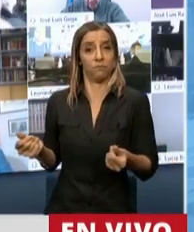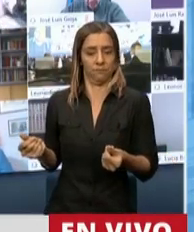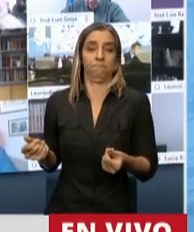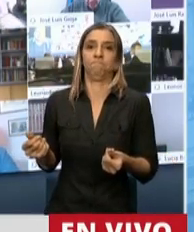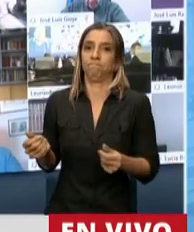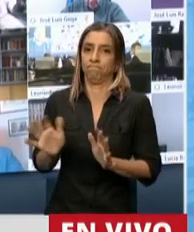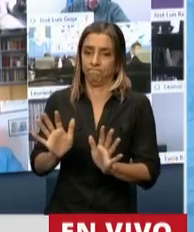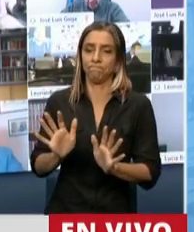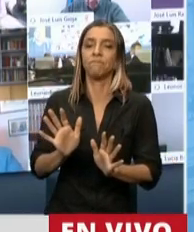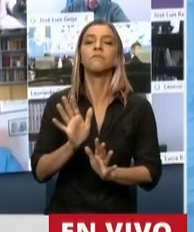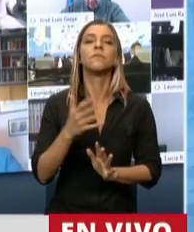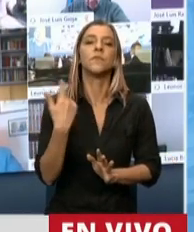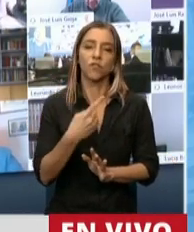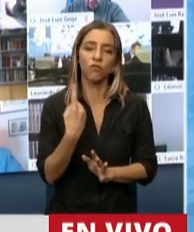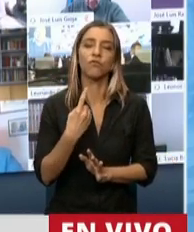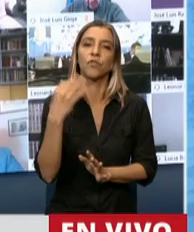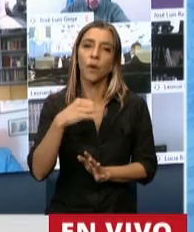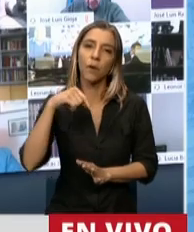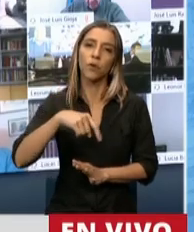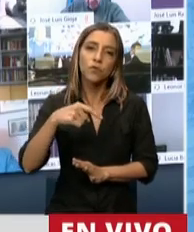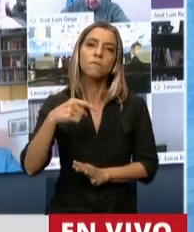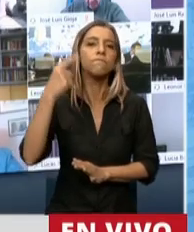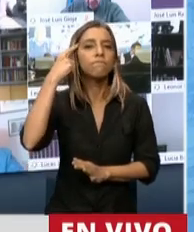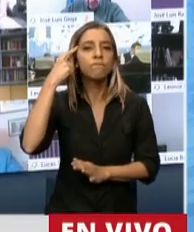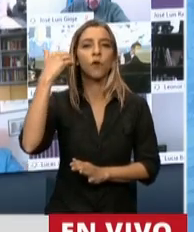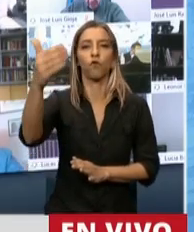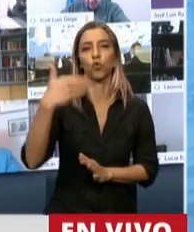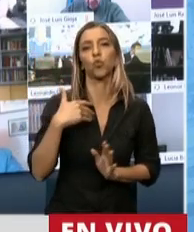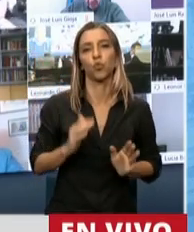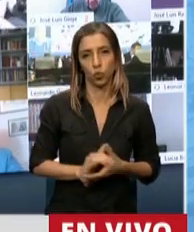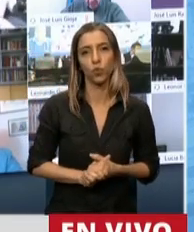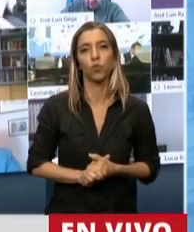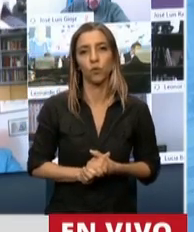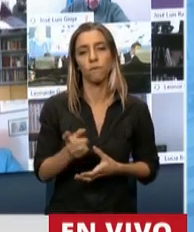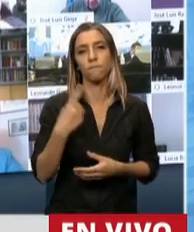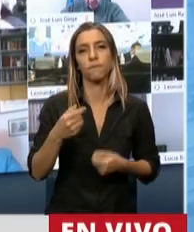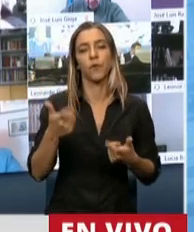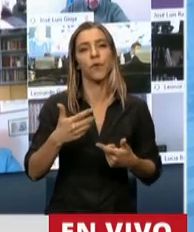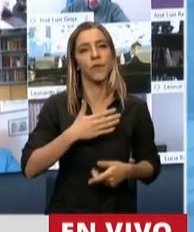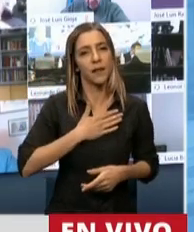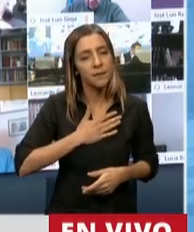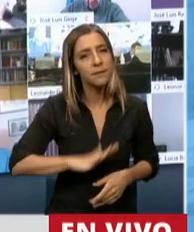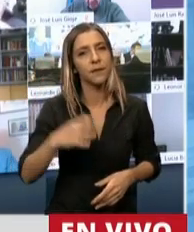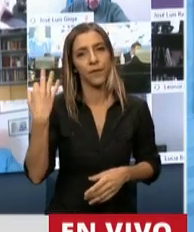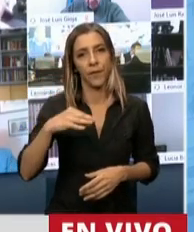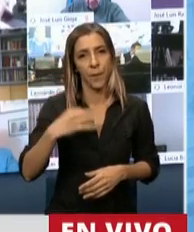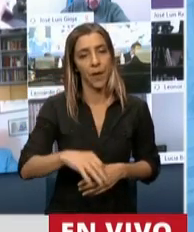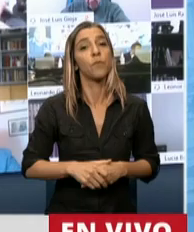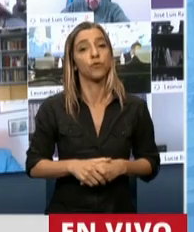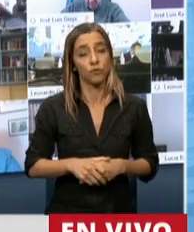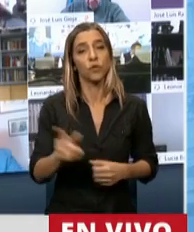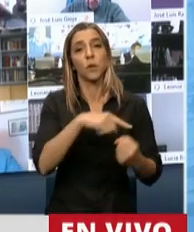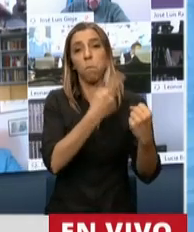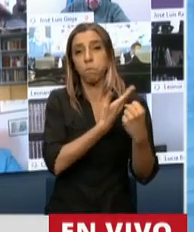mire hacia adelante para tranquilidad de la oposición, del periodismo y sobre todo de un poder que se cree privilegiado, que es el poder